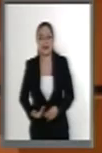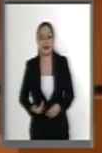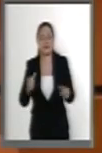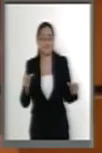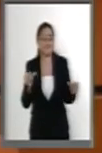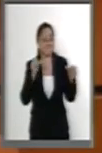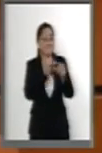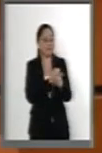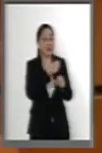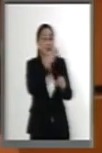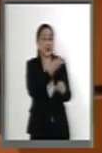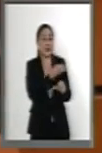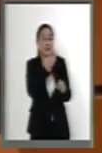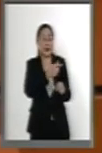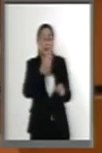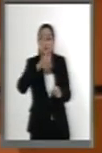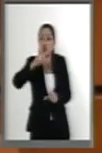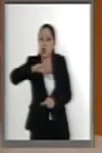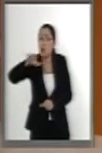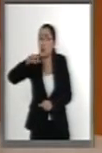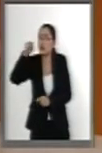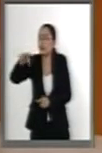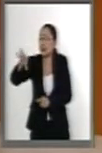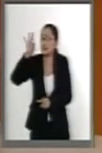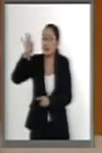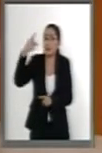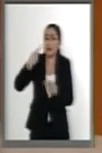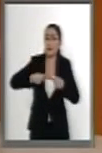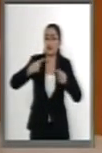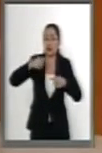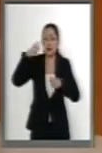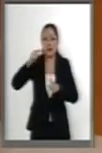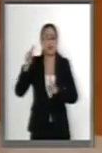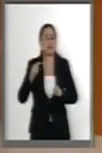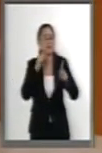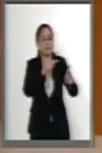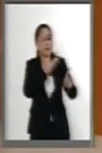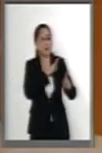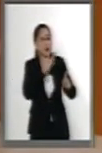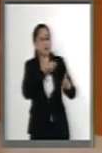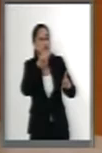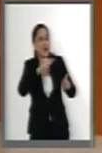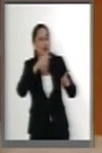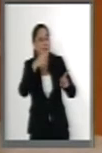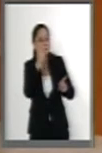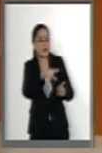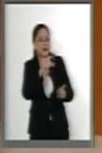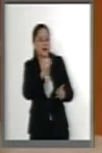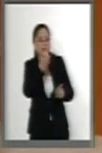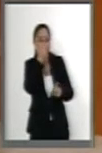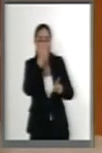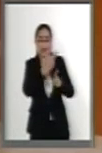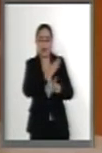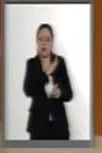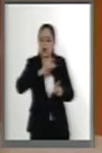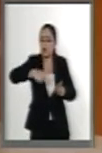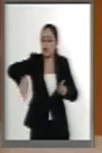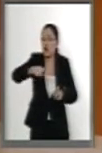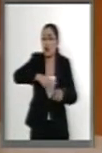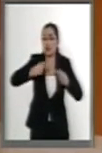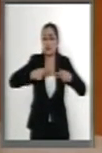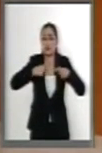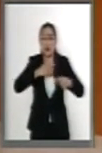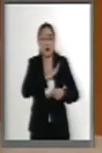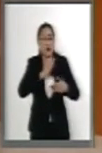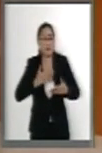buscar una persona que le devuelva creibilidad a esa secretaría que está por los